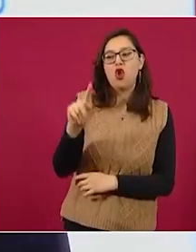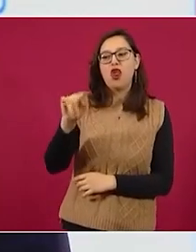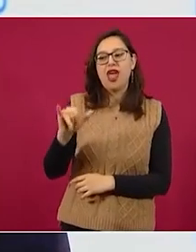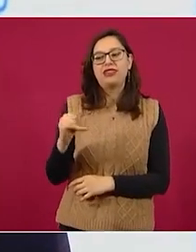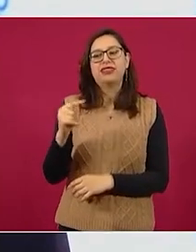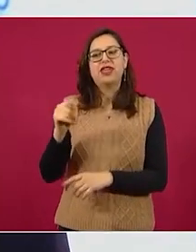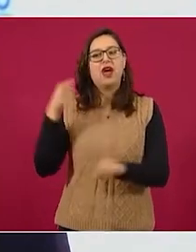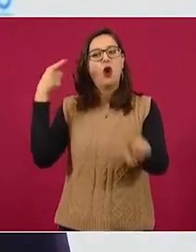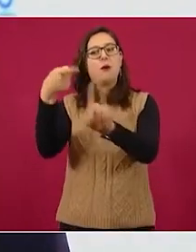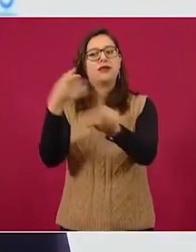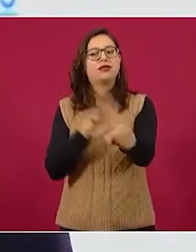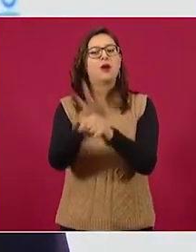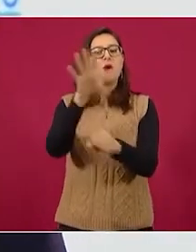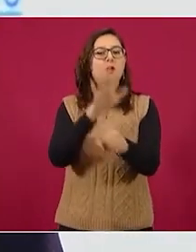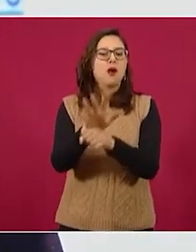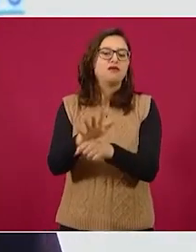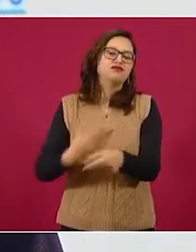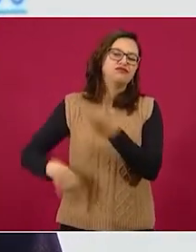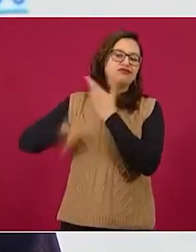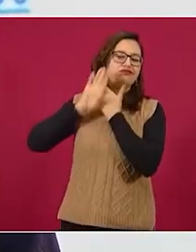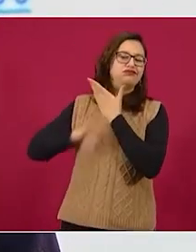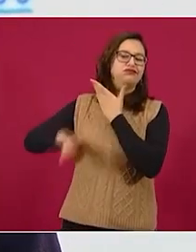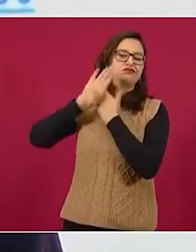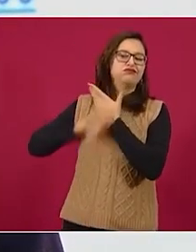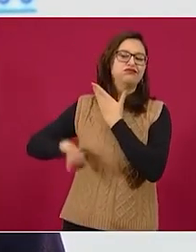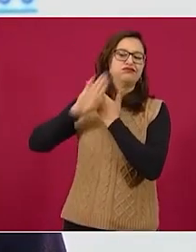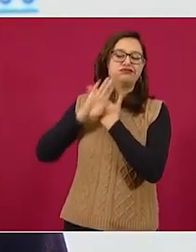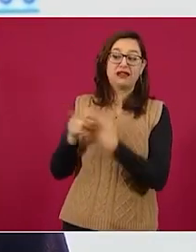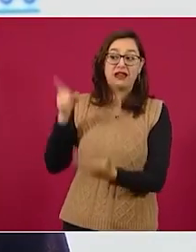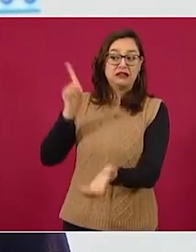y hay mucho dinero de por medio,